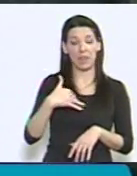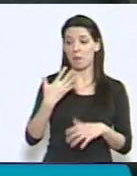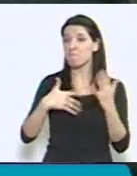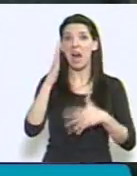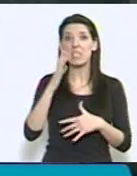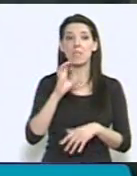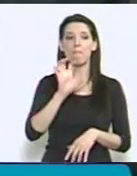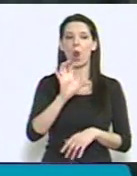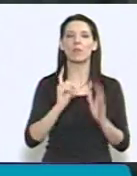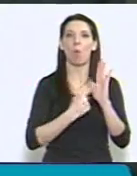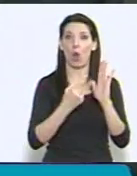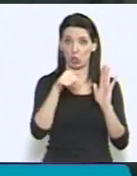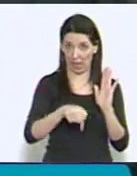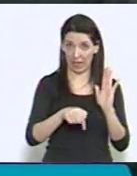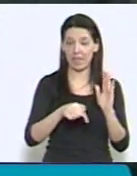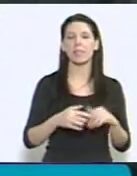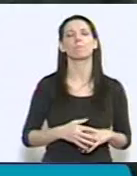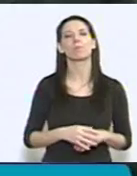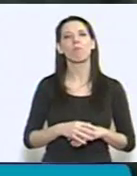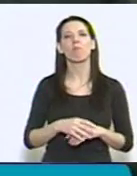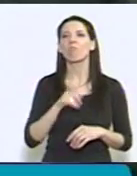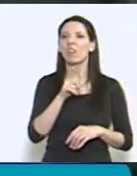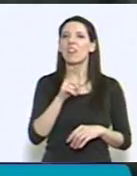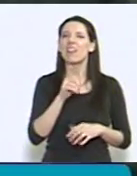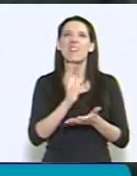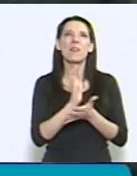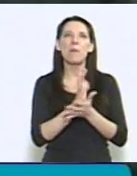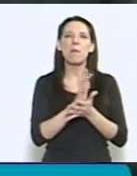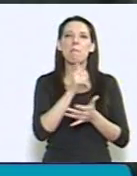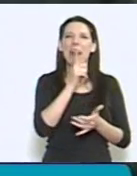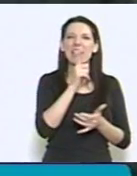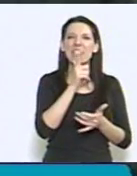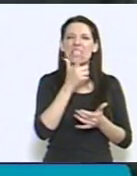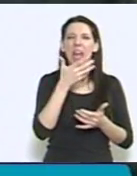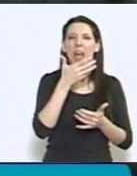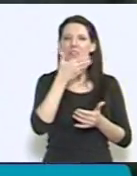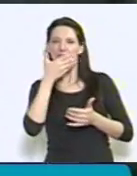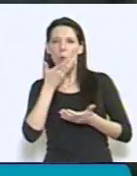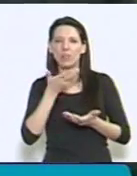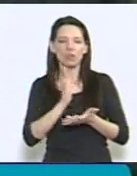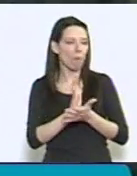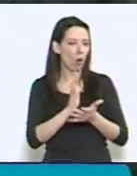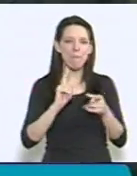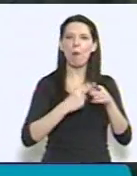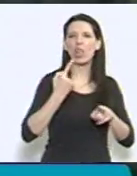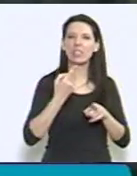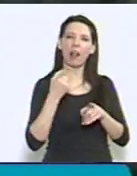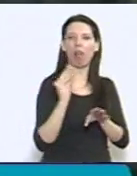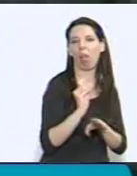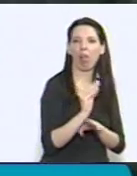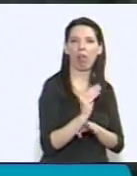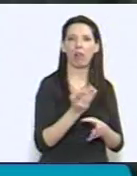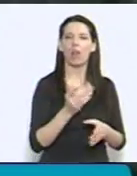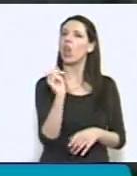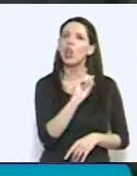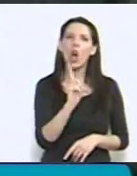provincia de Buenos Aires, debemos dejar de ser rehenes de políticas asistenciales. Discutamos